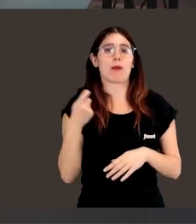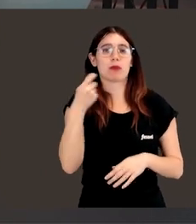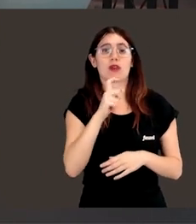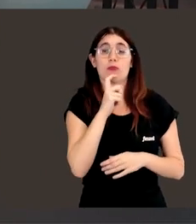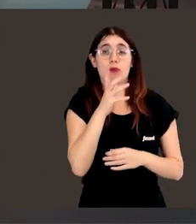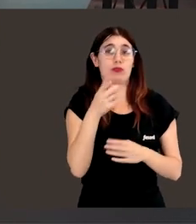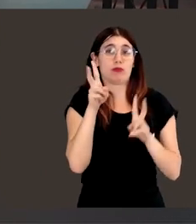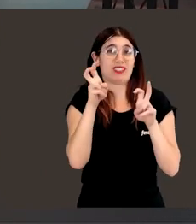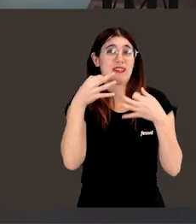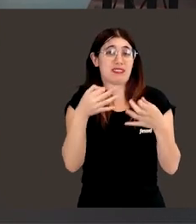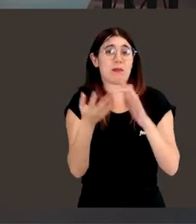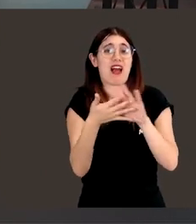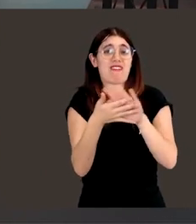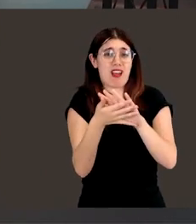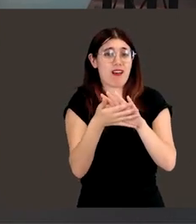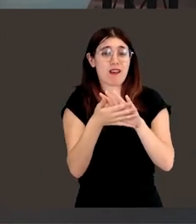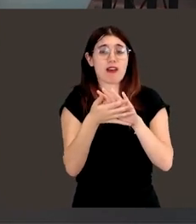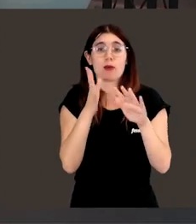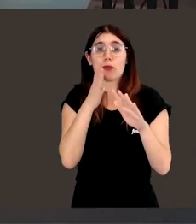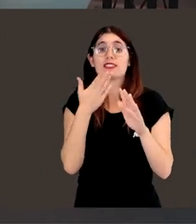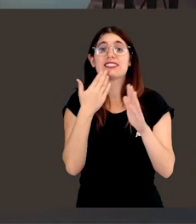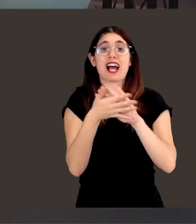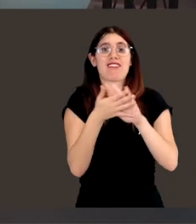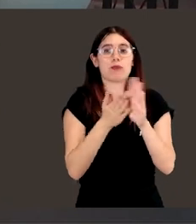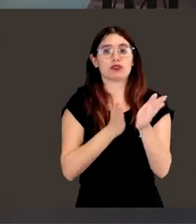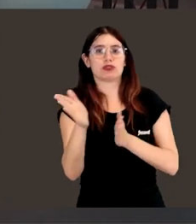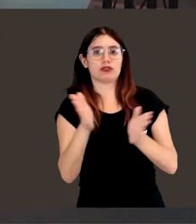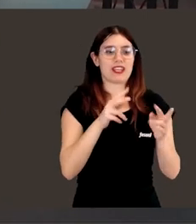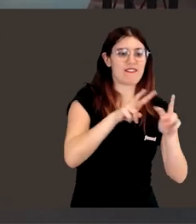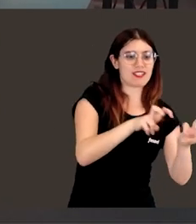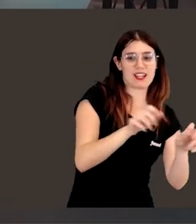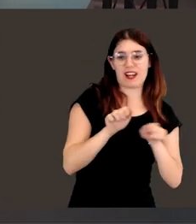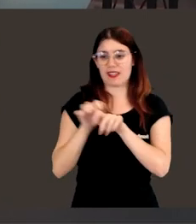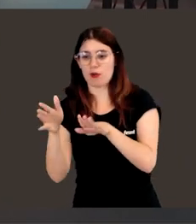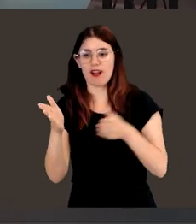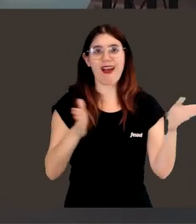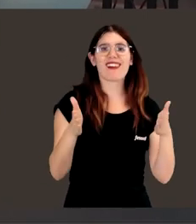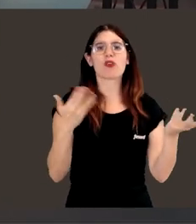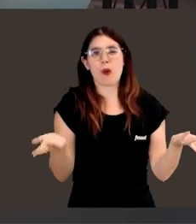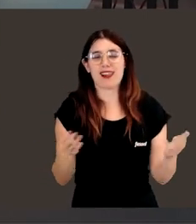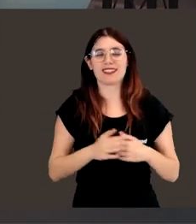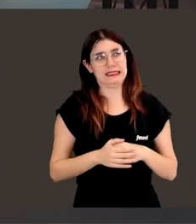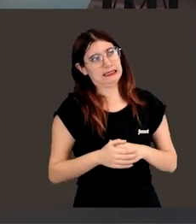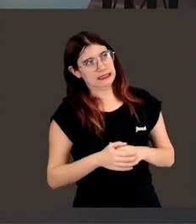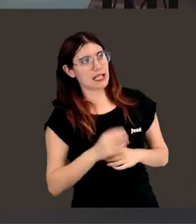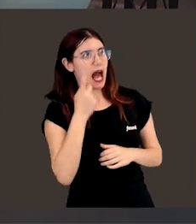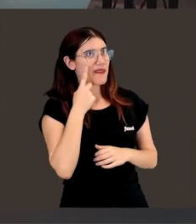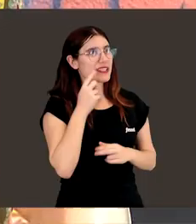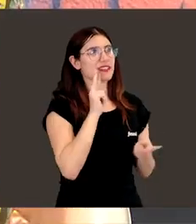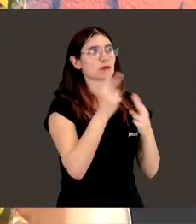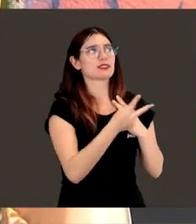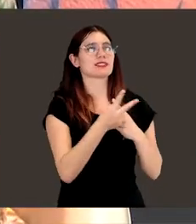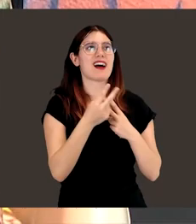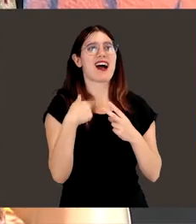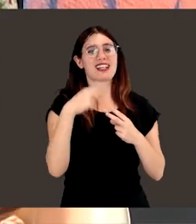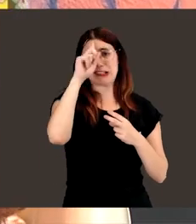se aborda, cuando hablamos de esa dualidad, investigar o divulgar. Bueno, a ver, aquí, no